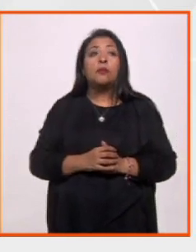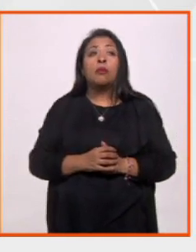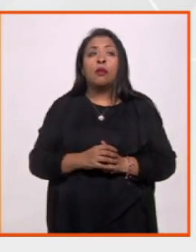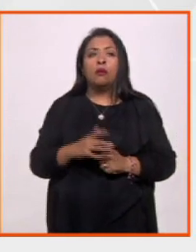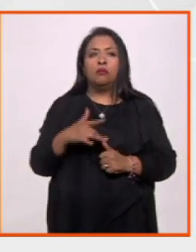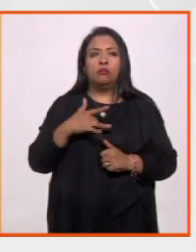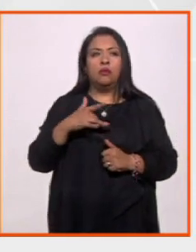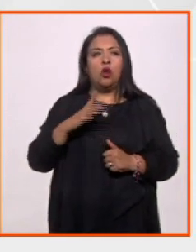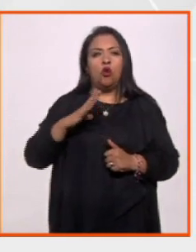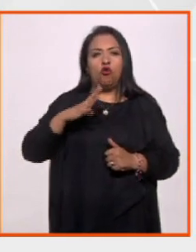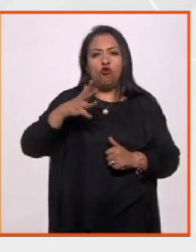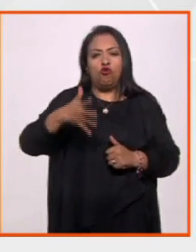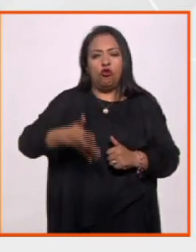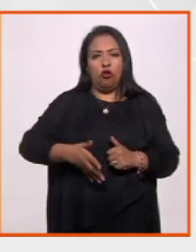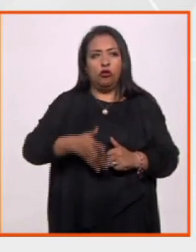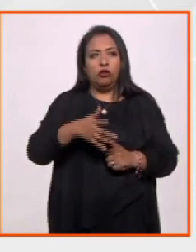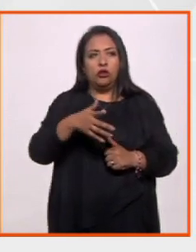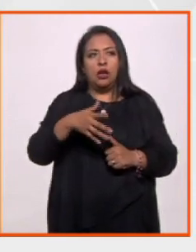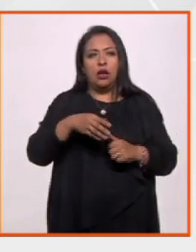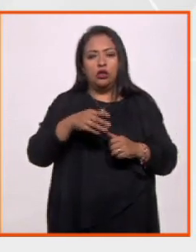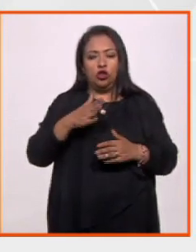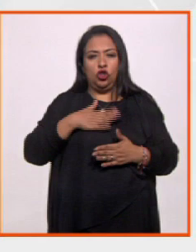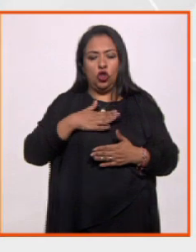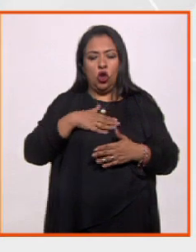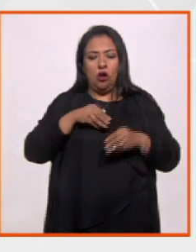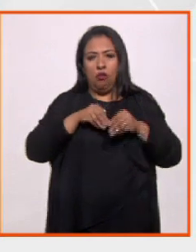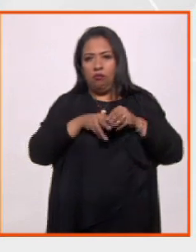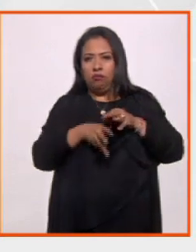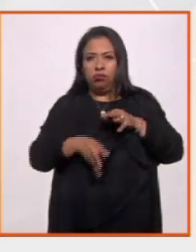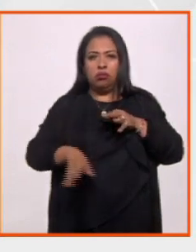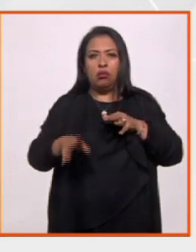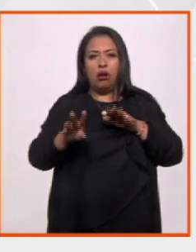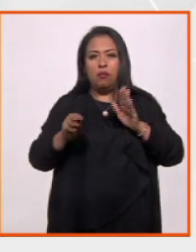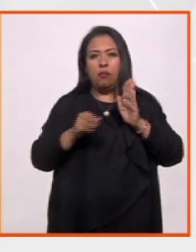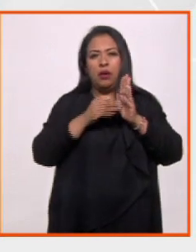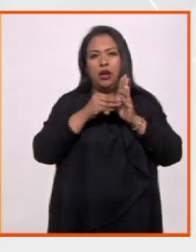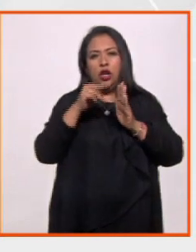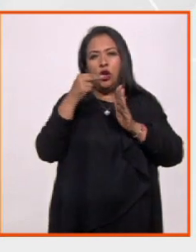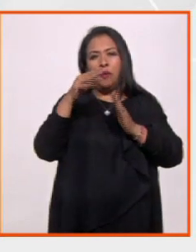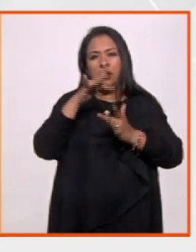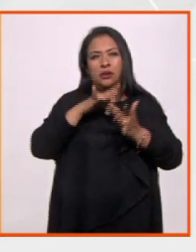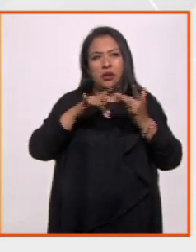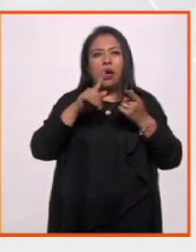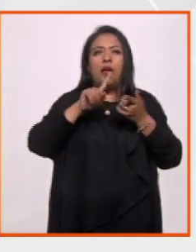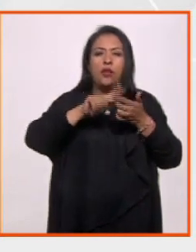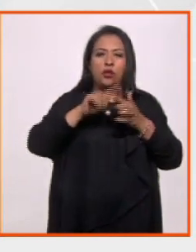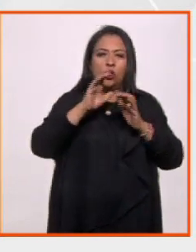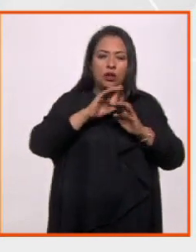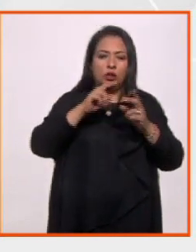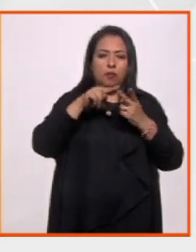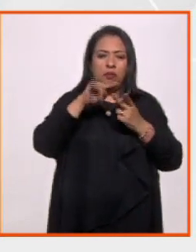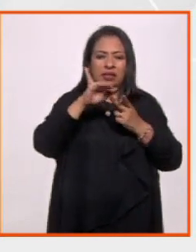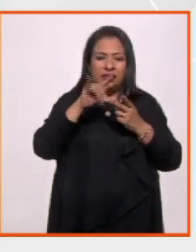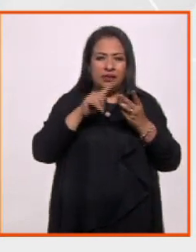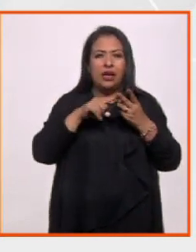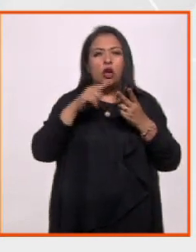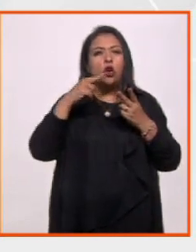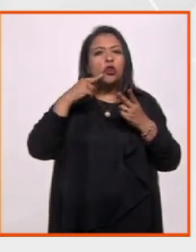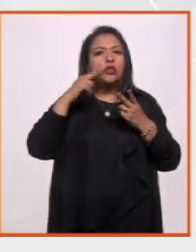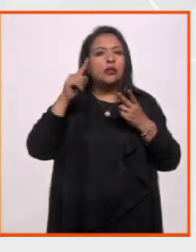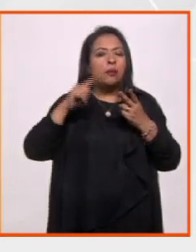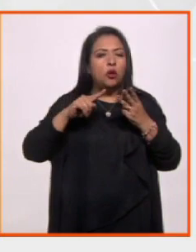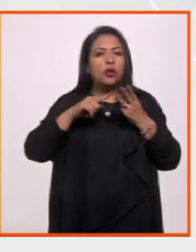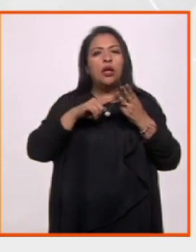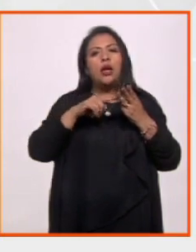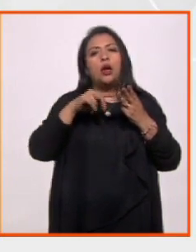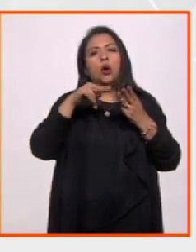Orgullosa soy raíz es el nombre de su disco, en el cual se incluyen canciones en mixteco, zapoteco, mije, maya y